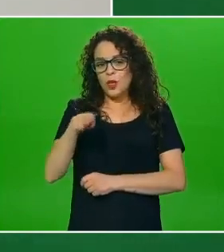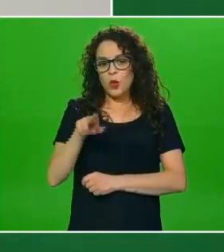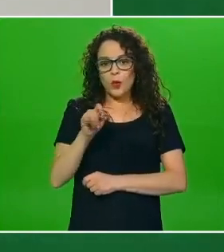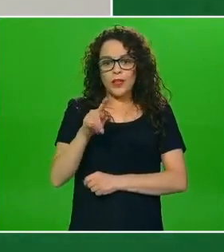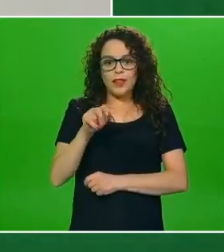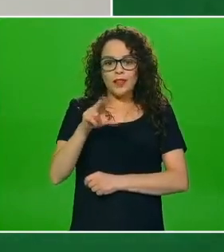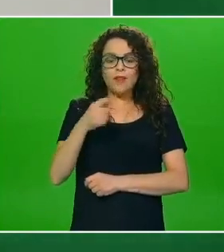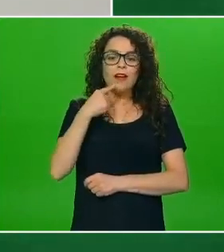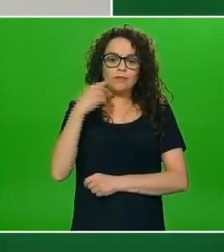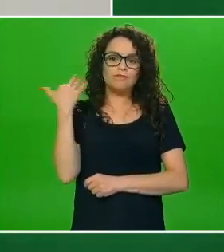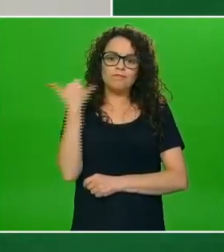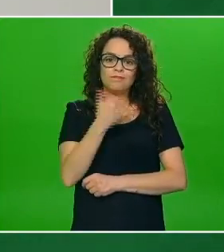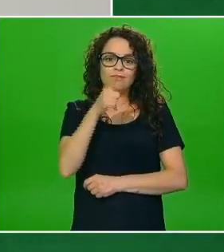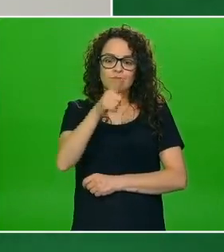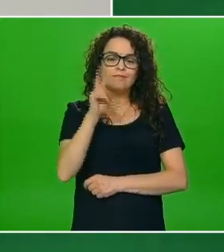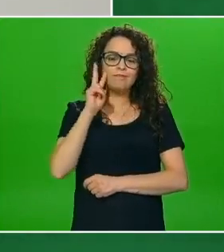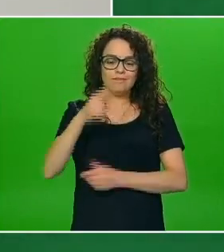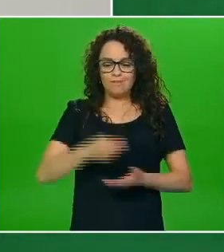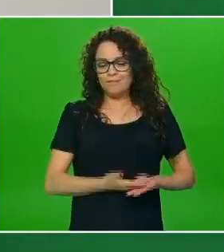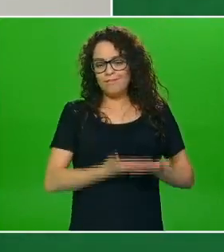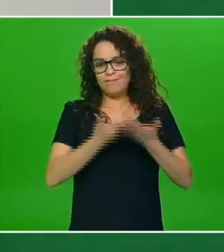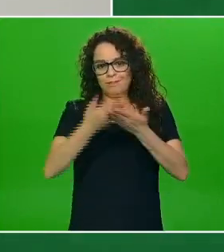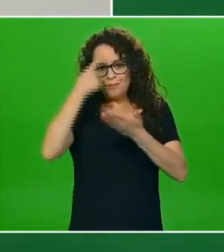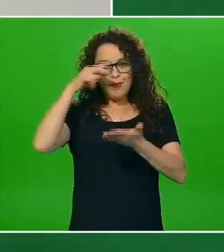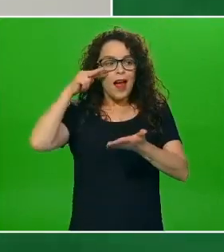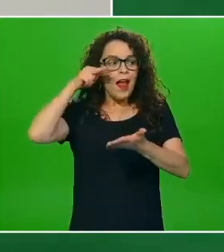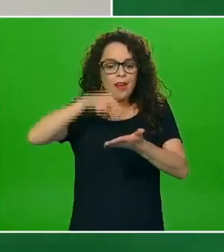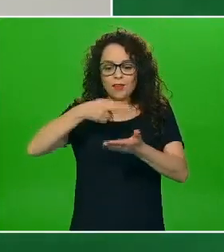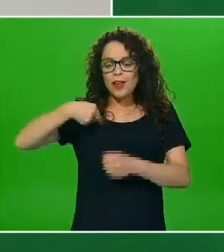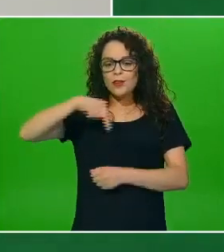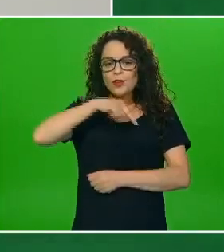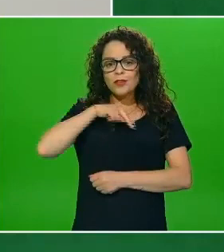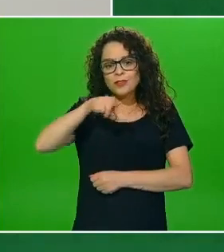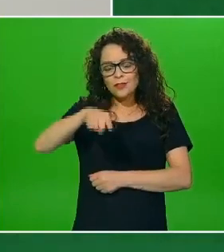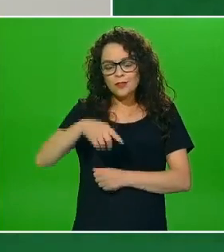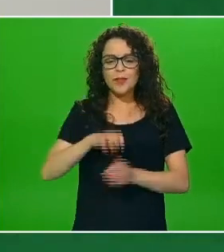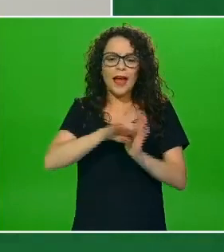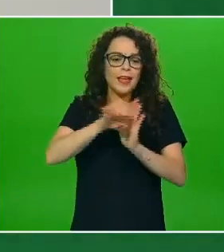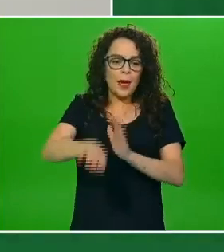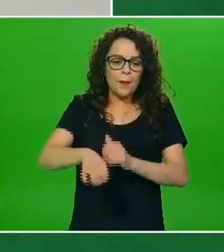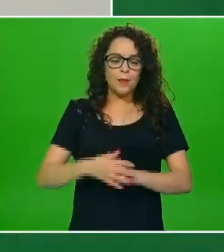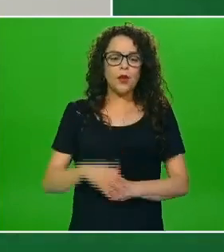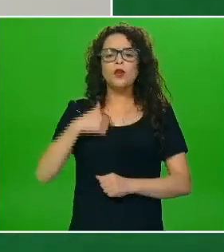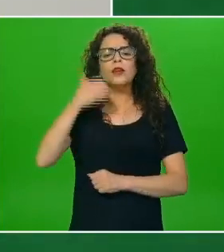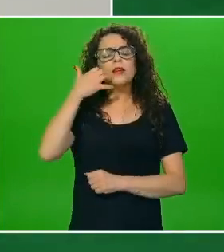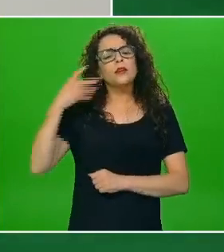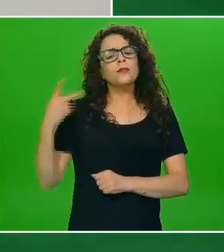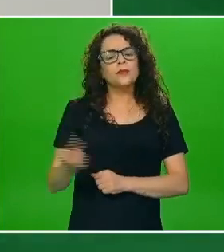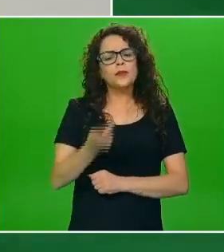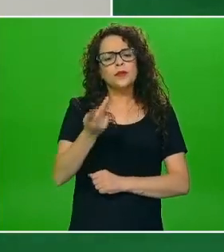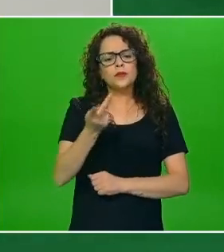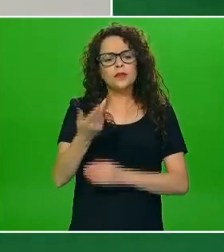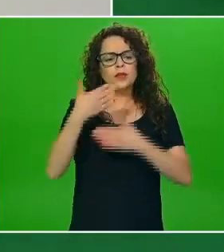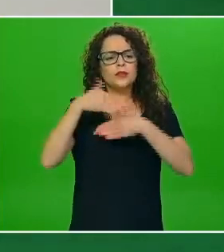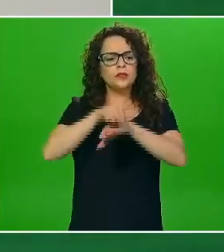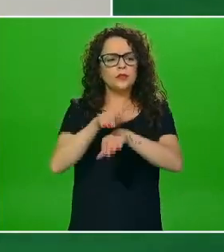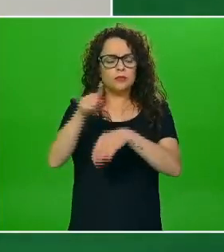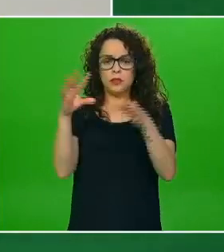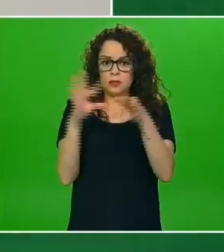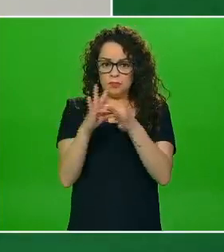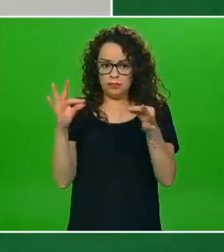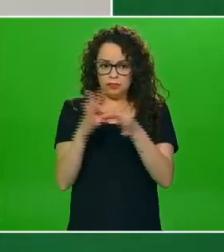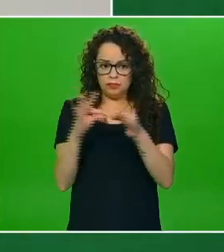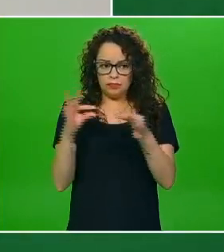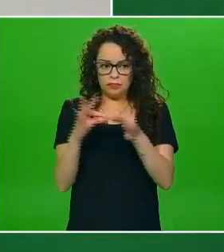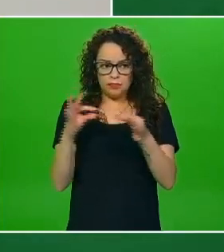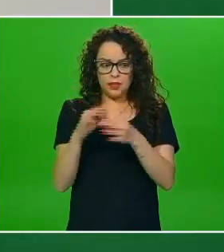seguro tan sabrosos que estuvo presentándonos yo quería preguntarle digo en base a la exposición que usted acaba